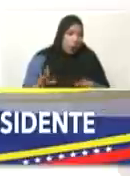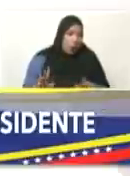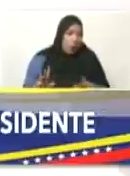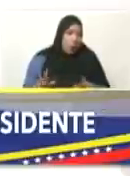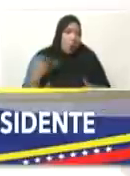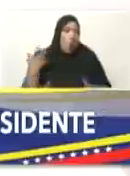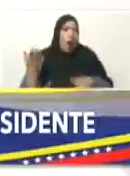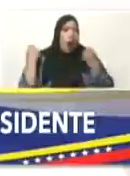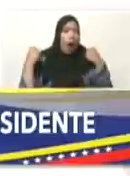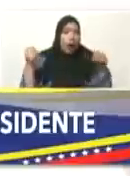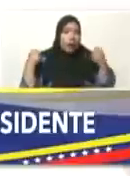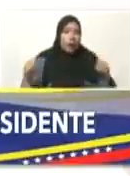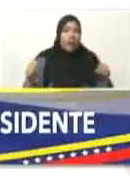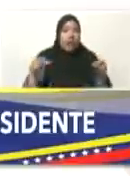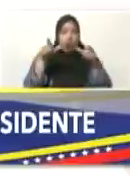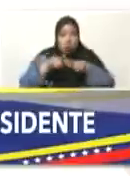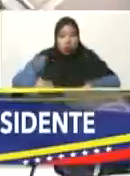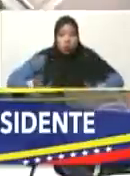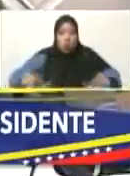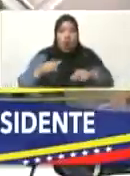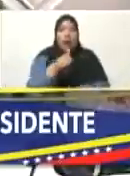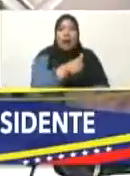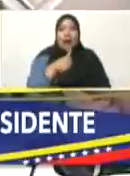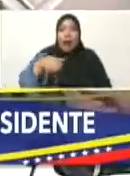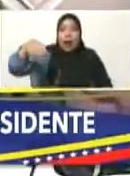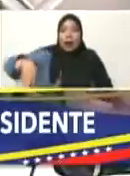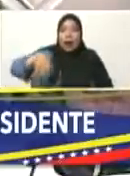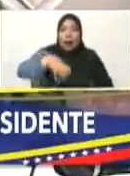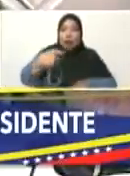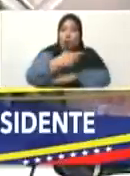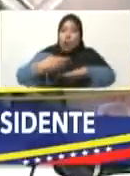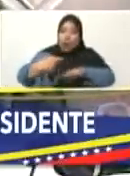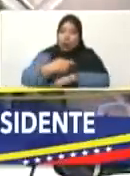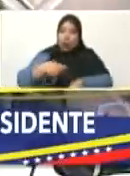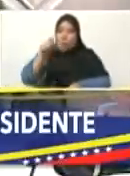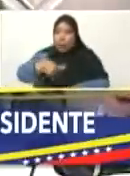Activación de refugios en cada estado, por cada gobernación.